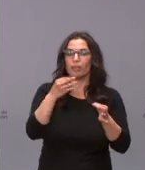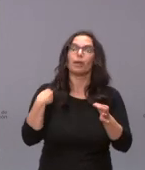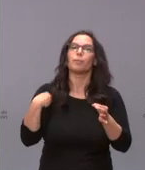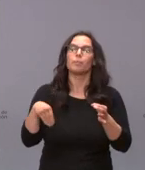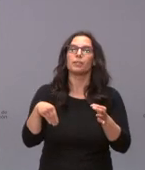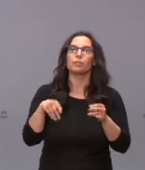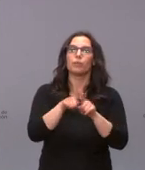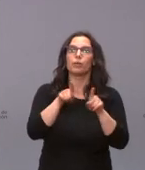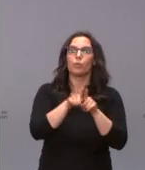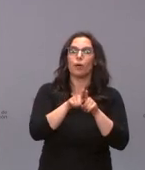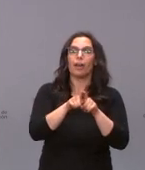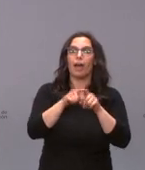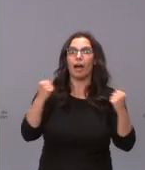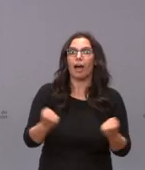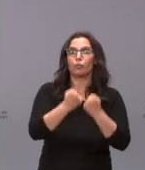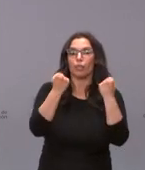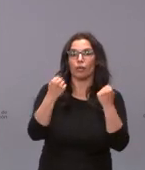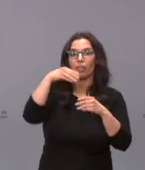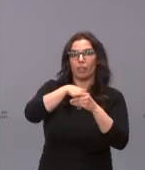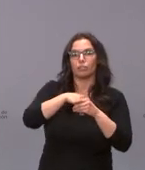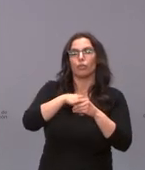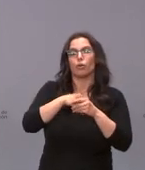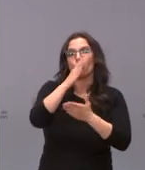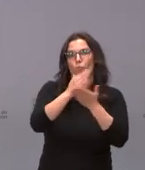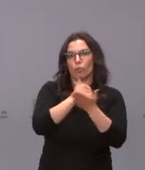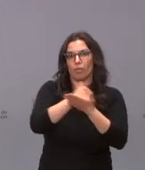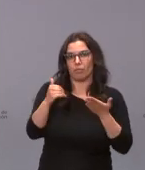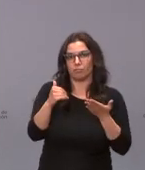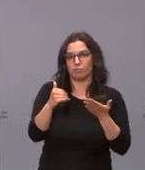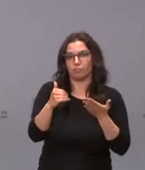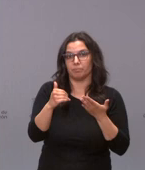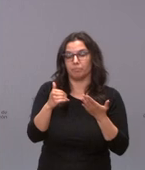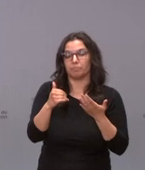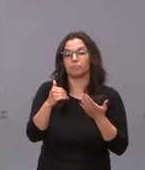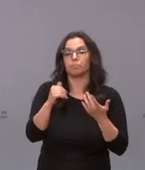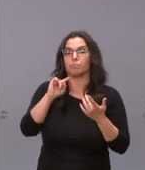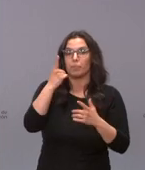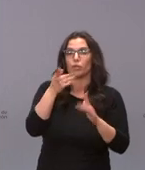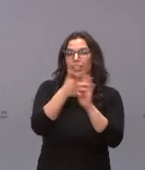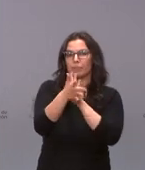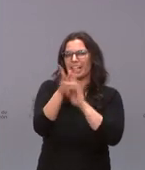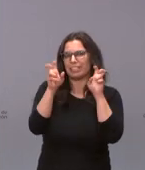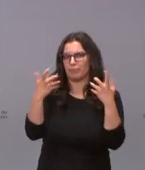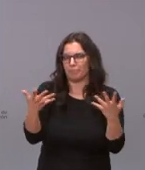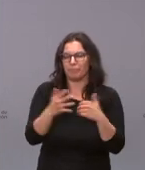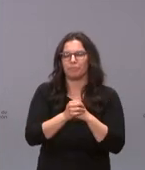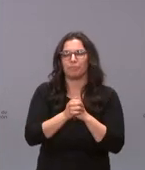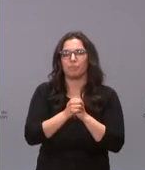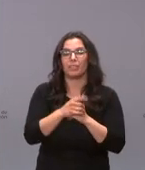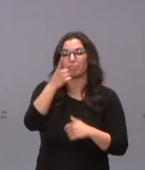de compliance en la administración de la comunidad. En primer lugar, quiero exponer el contexto de la cuestión. Como saben,